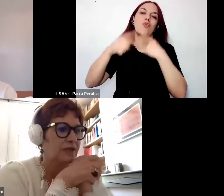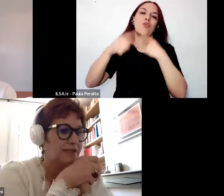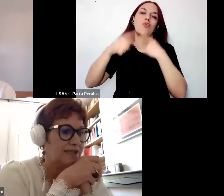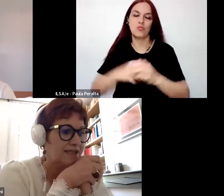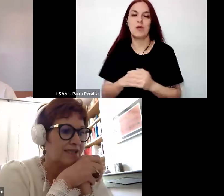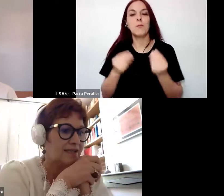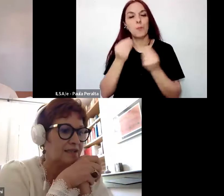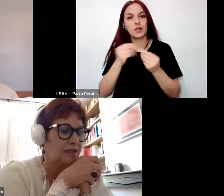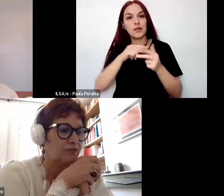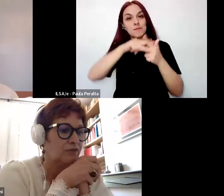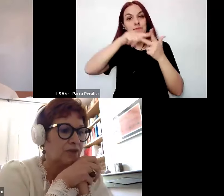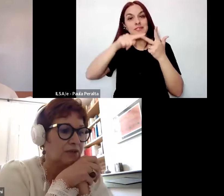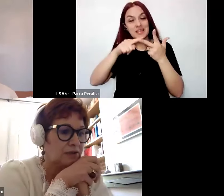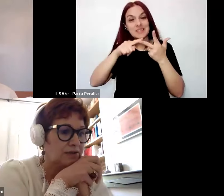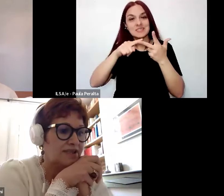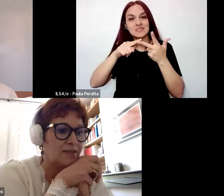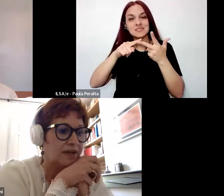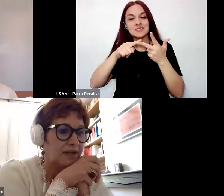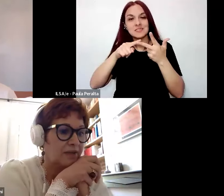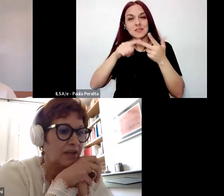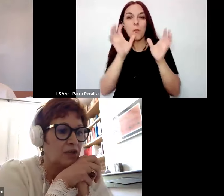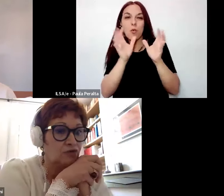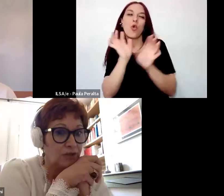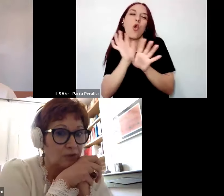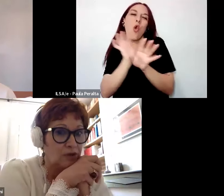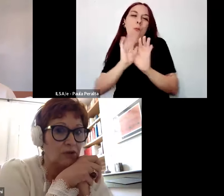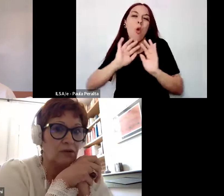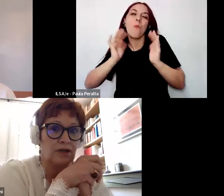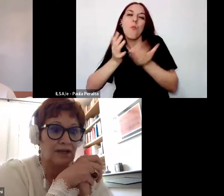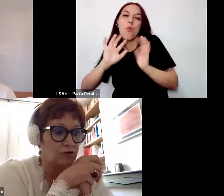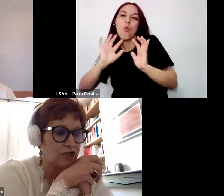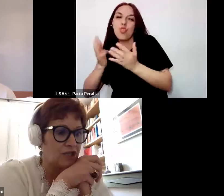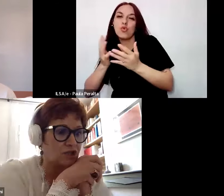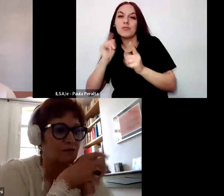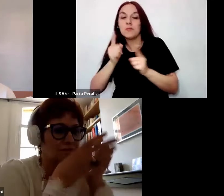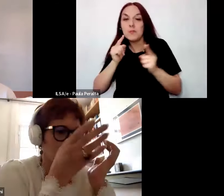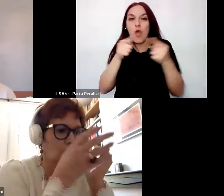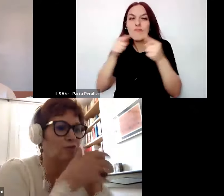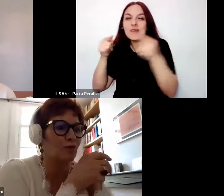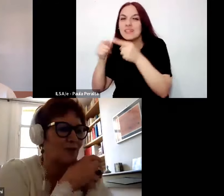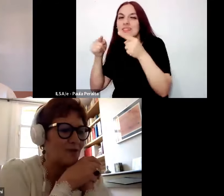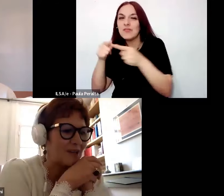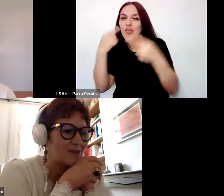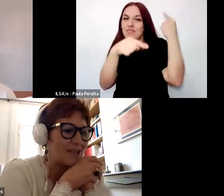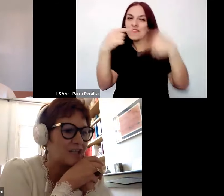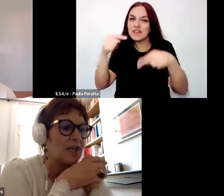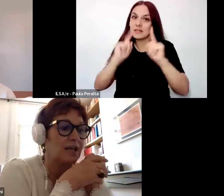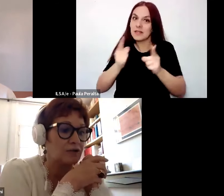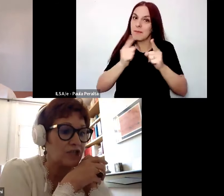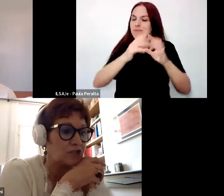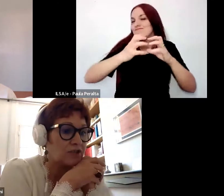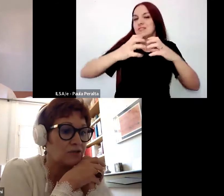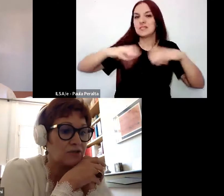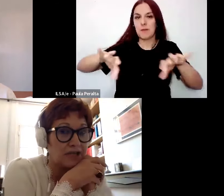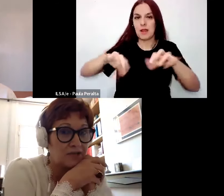mundos que tienen objetivos diferentes o incluso separados. Primero, las investigaciones,